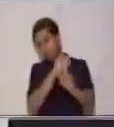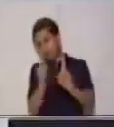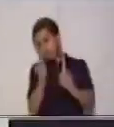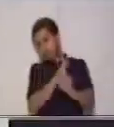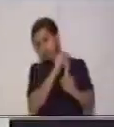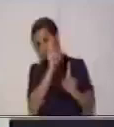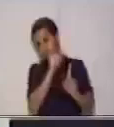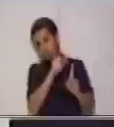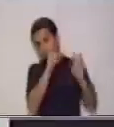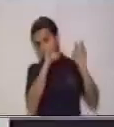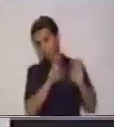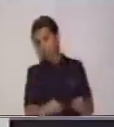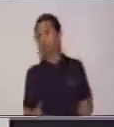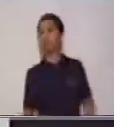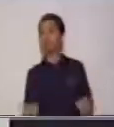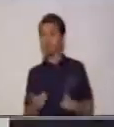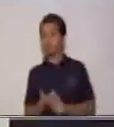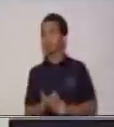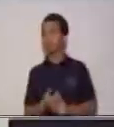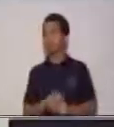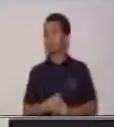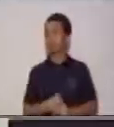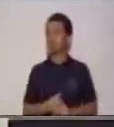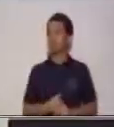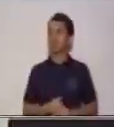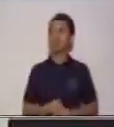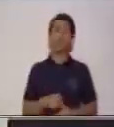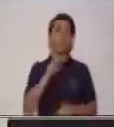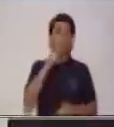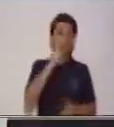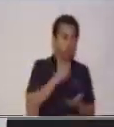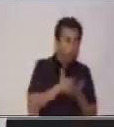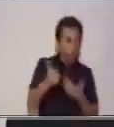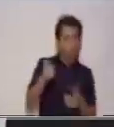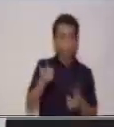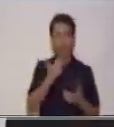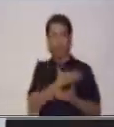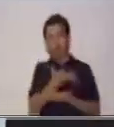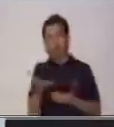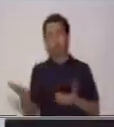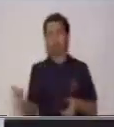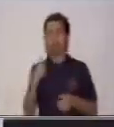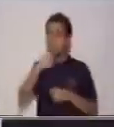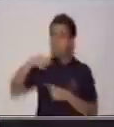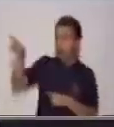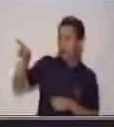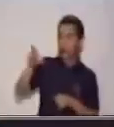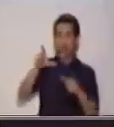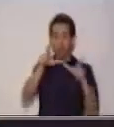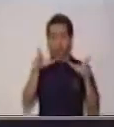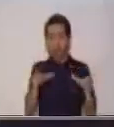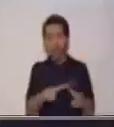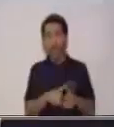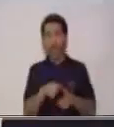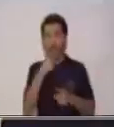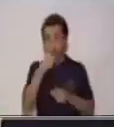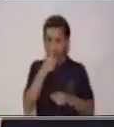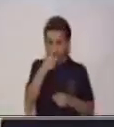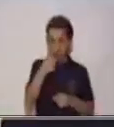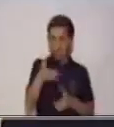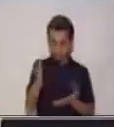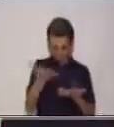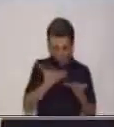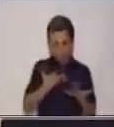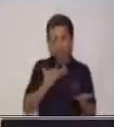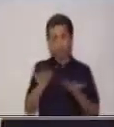personas de que adquieran el producto, de que vayan a algún lugar, de que adquieran el servicio.